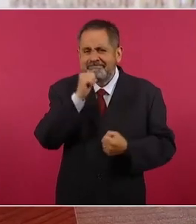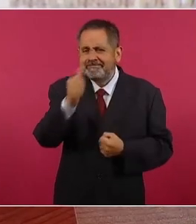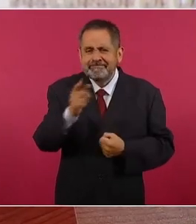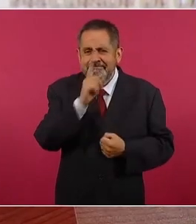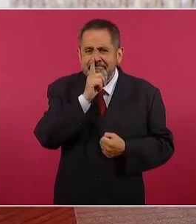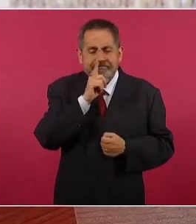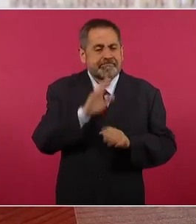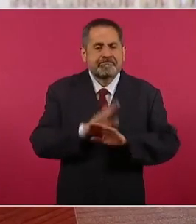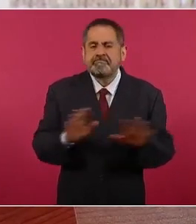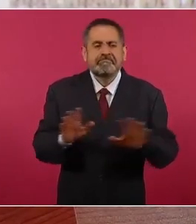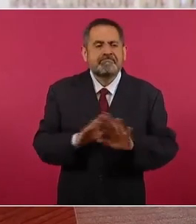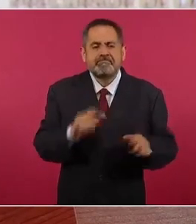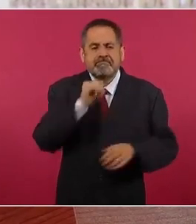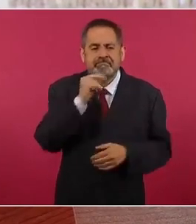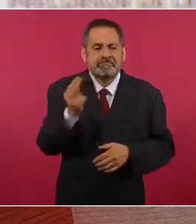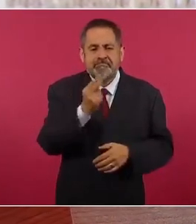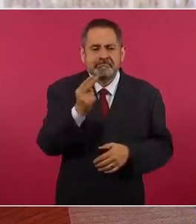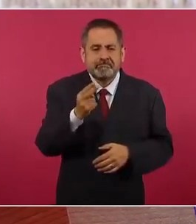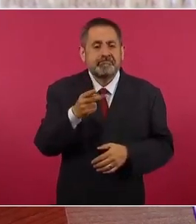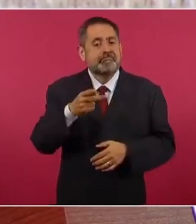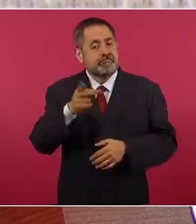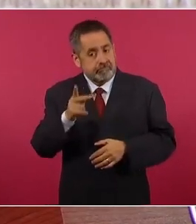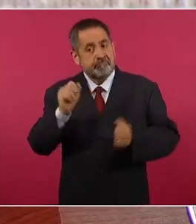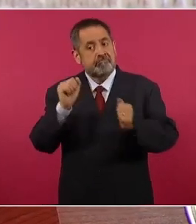se ha producido